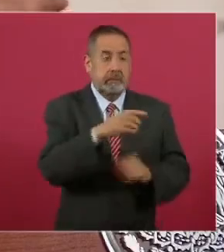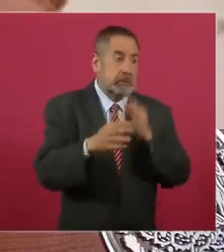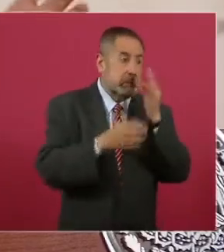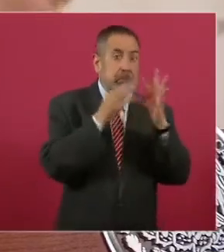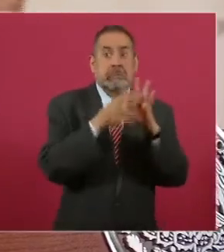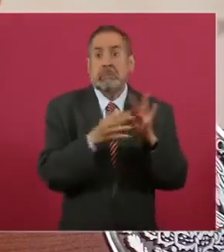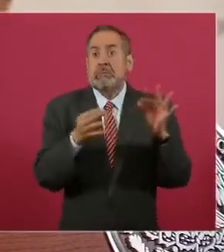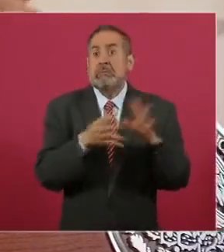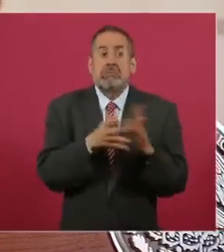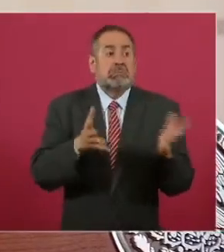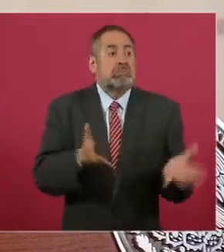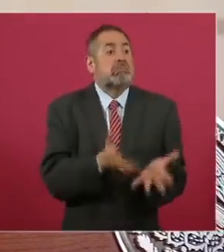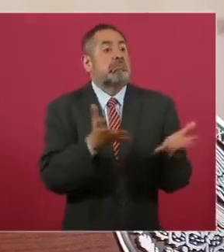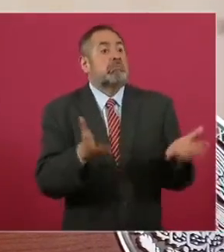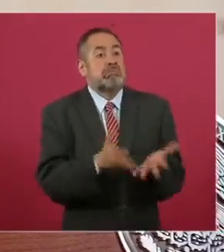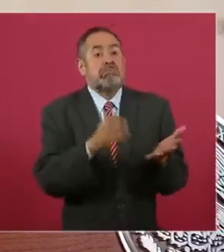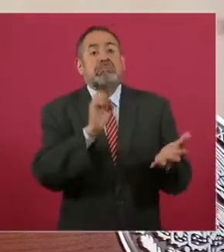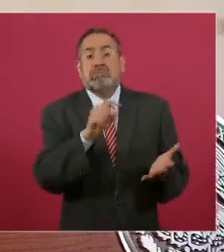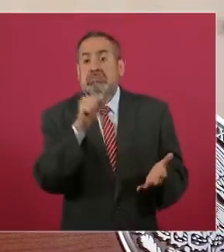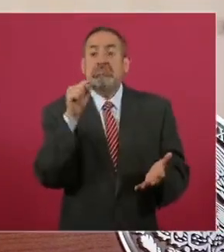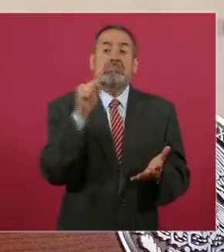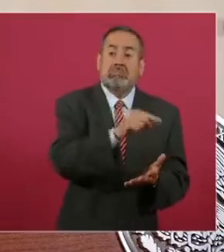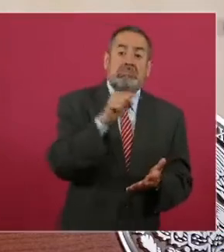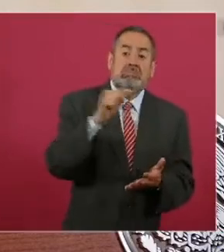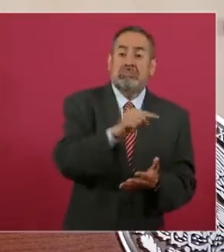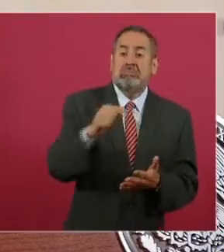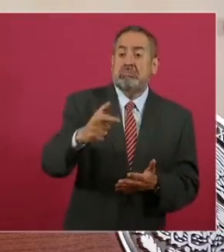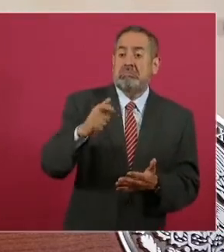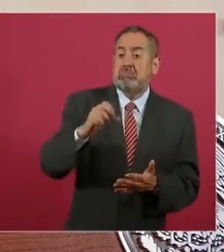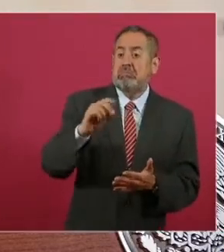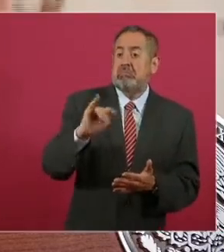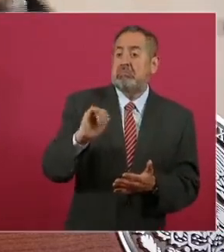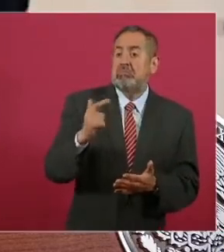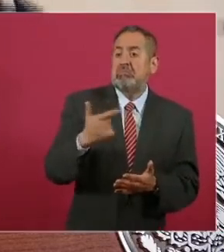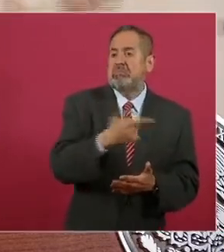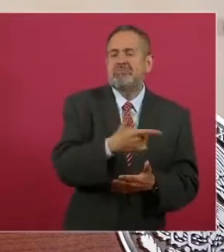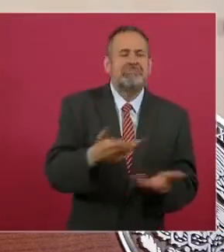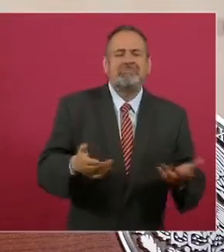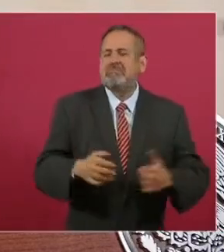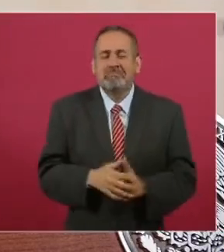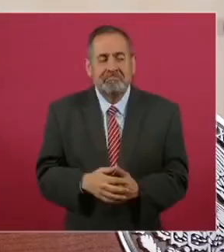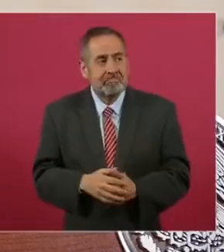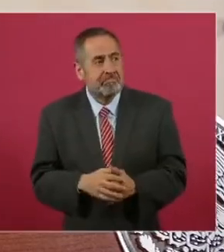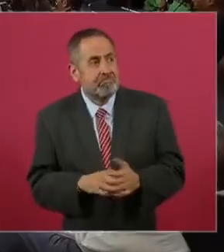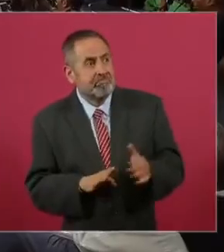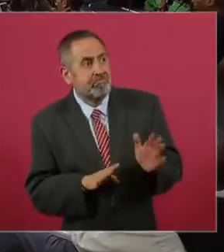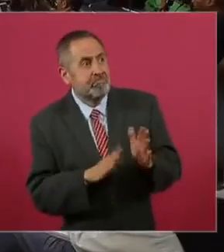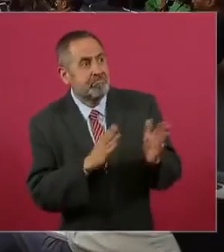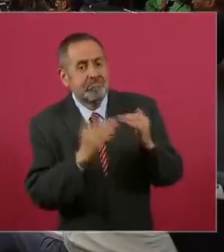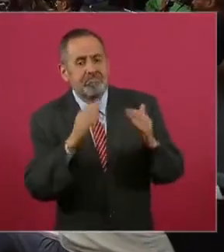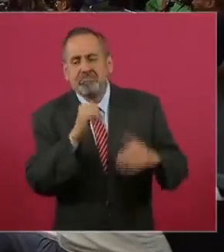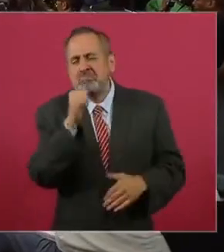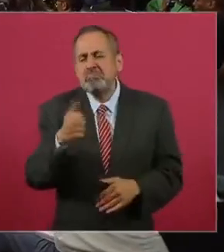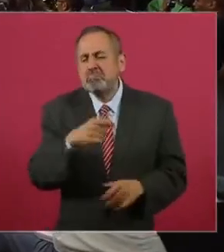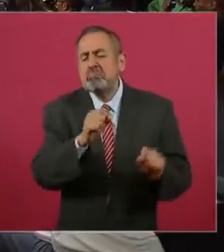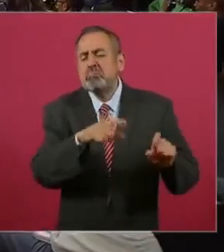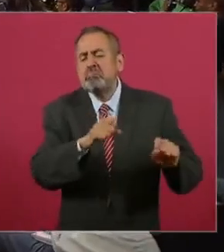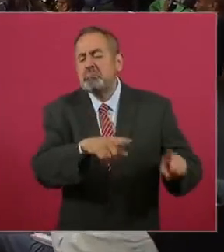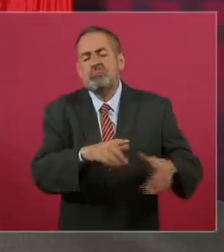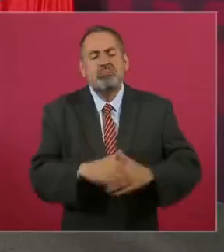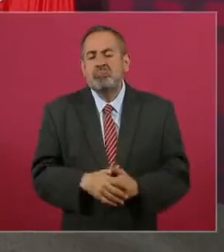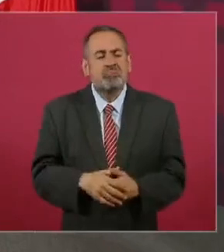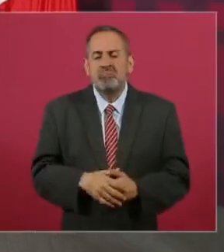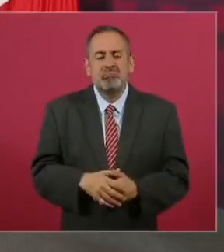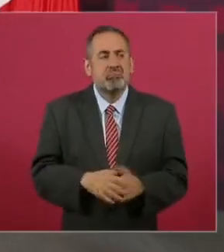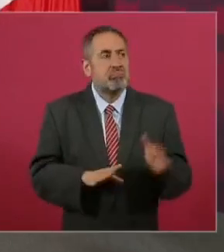pero no, no, no, no levanta, no van